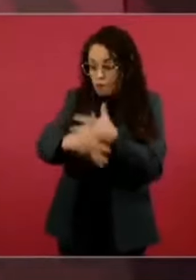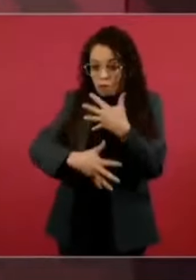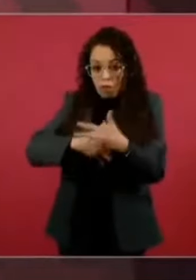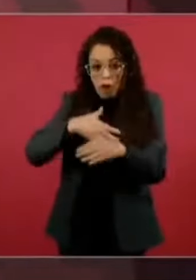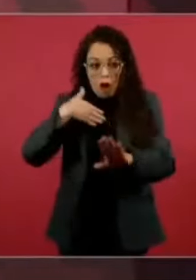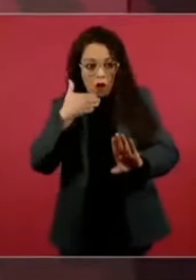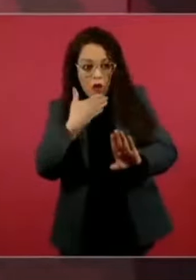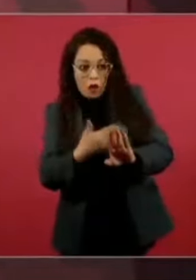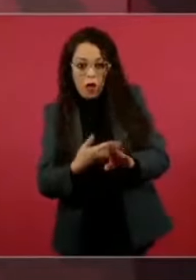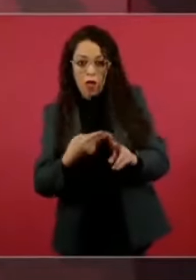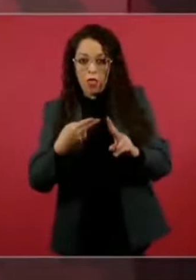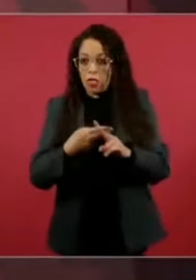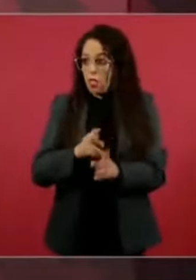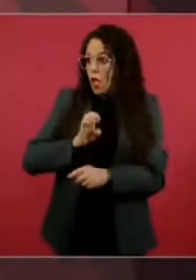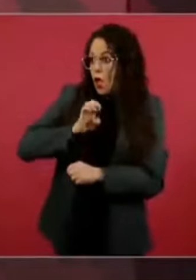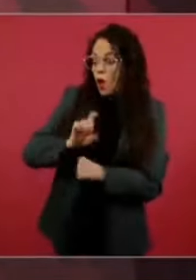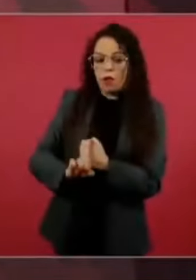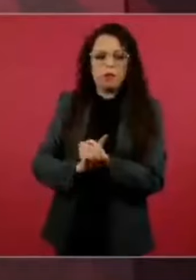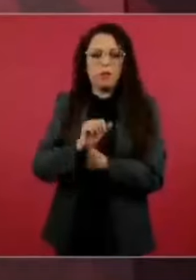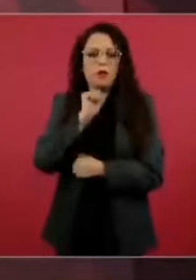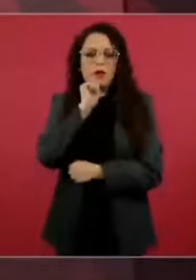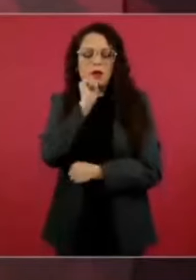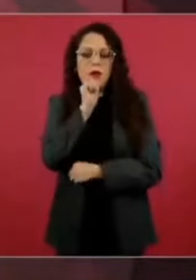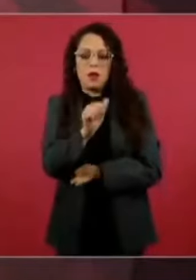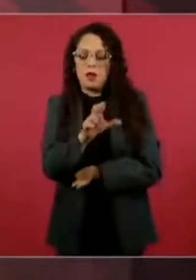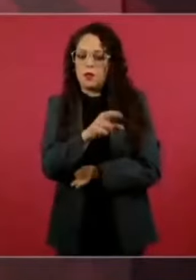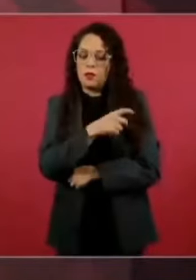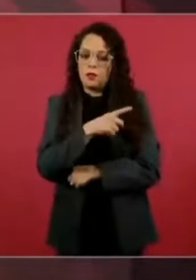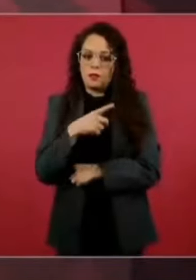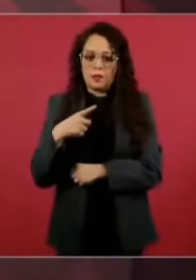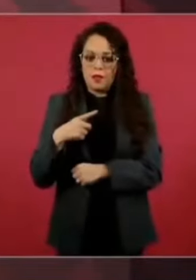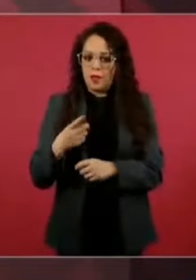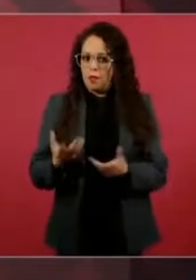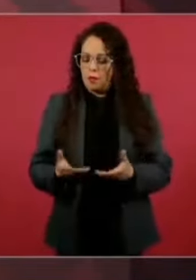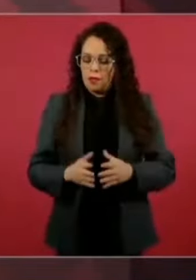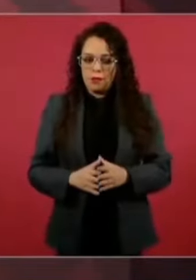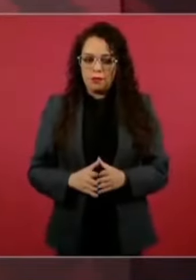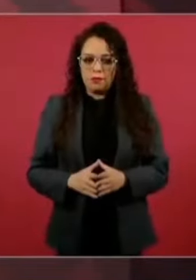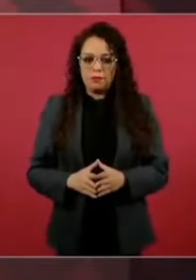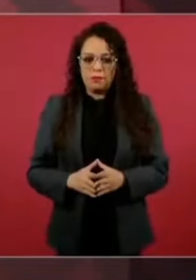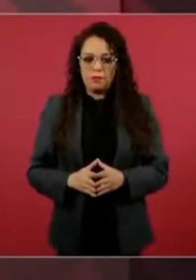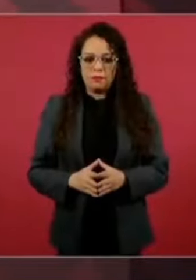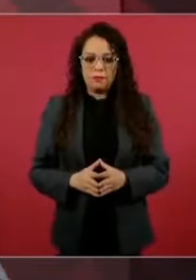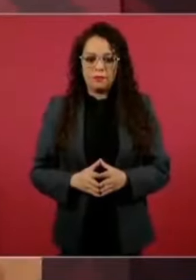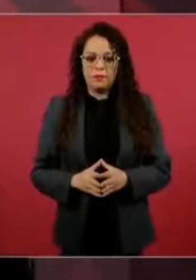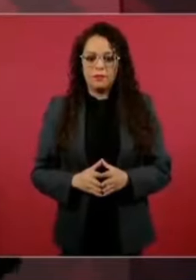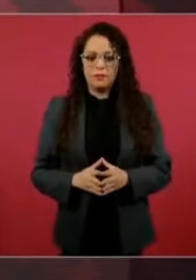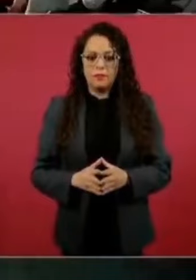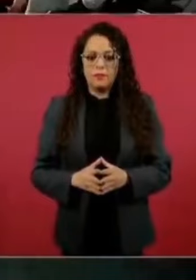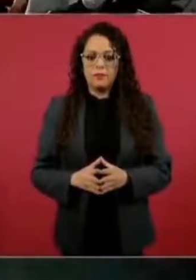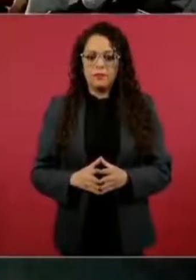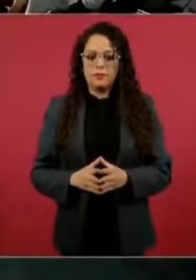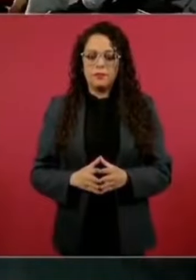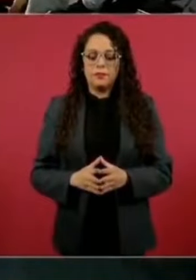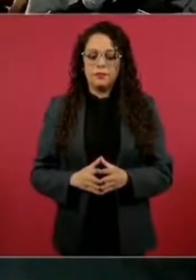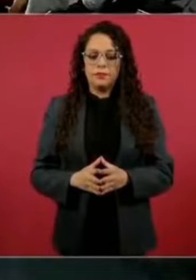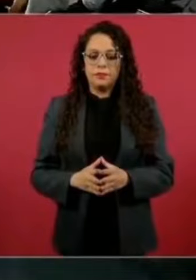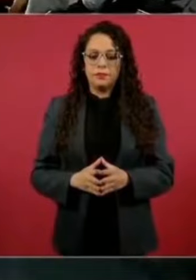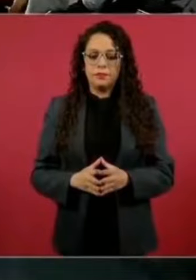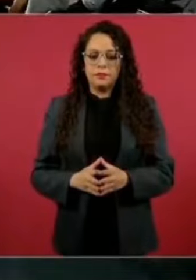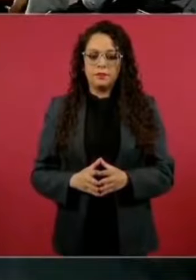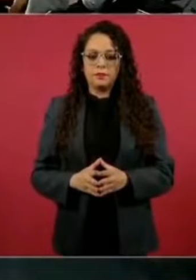En el caso de que se diera una polarización